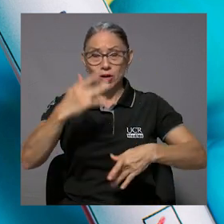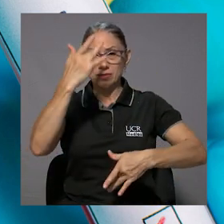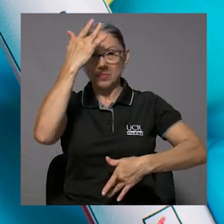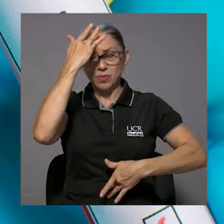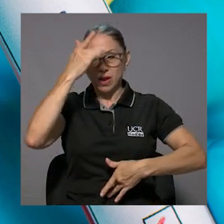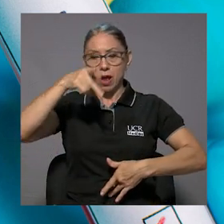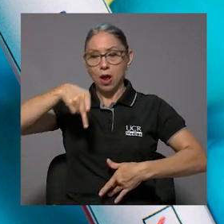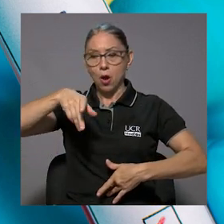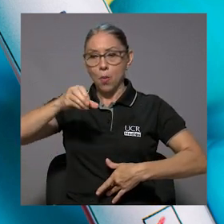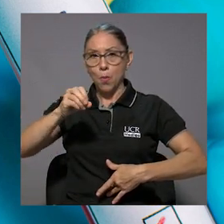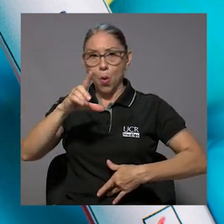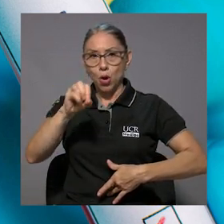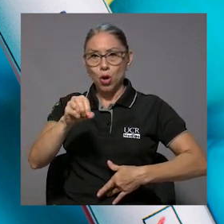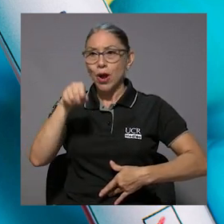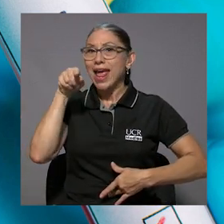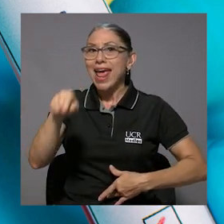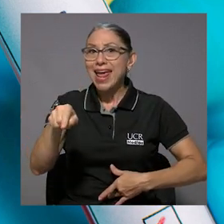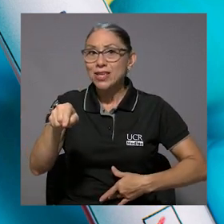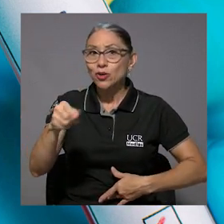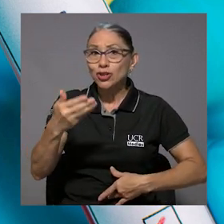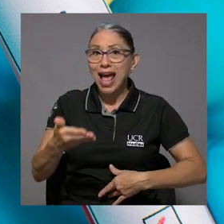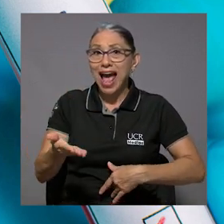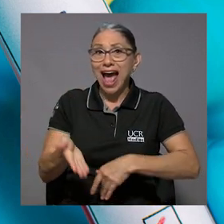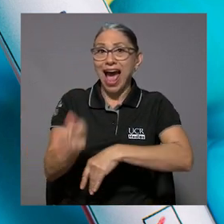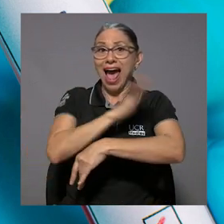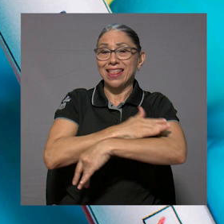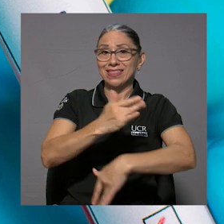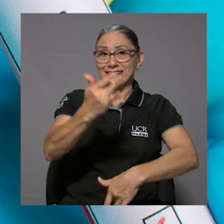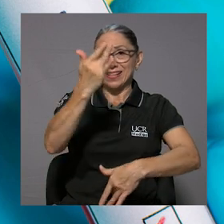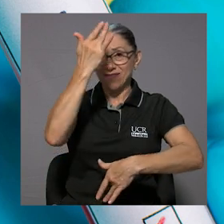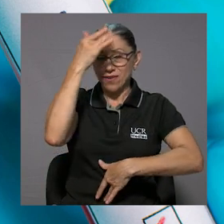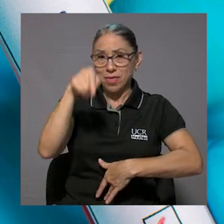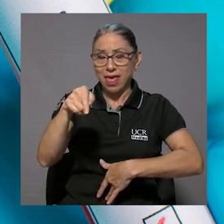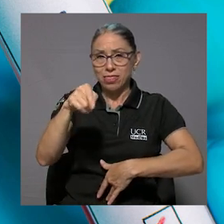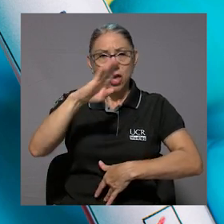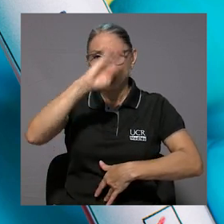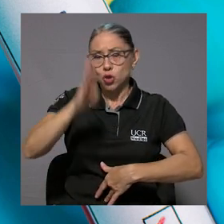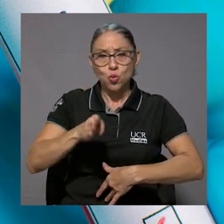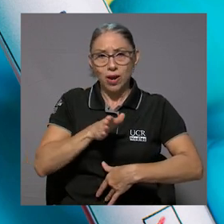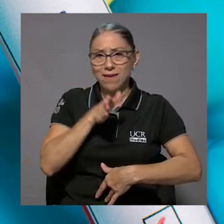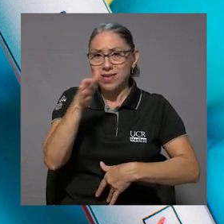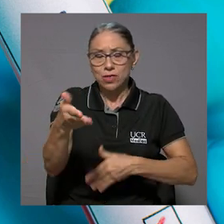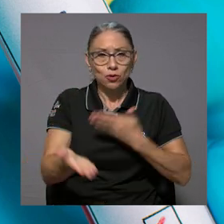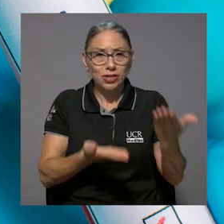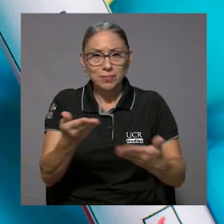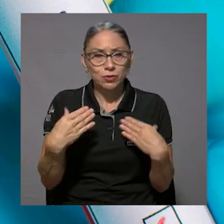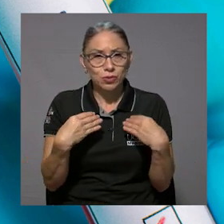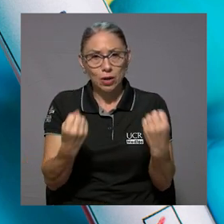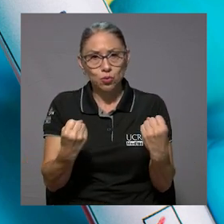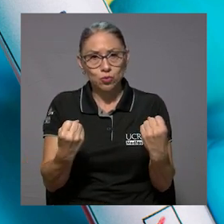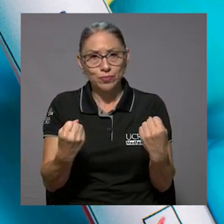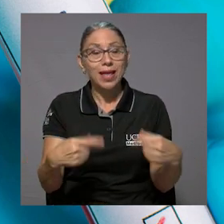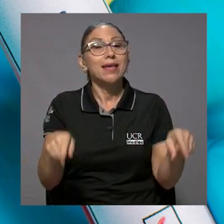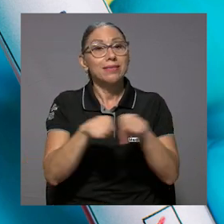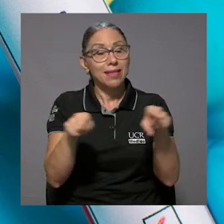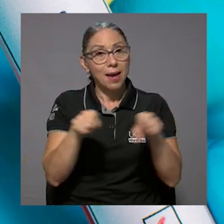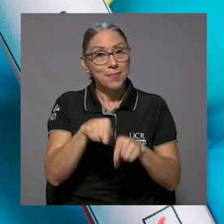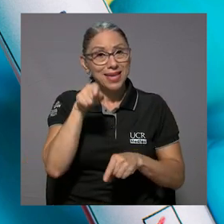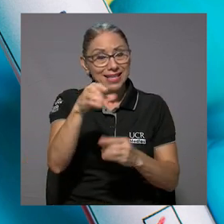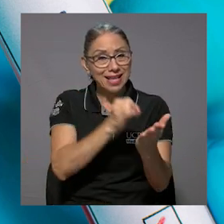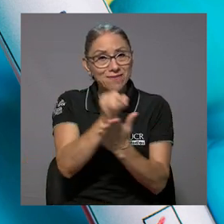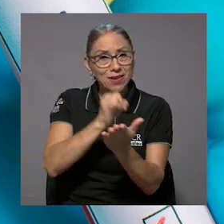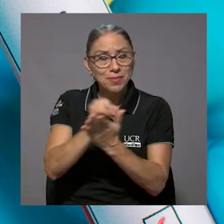de las personas que sufrieron polio nunca habían asistido a un servicio de salud previo al padecimiento de esta enfermedad.